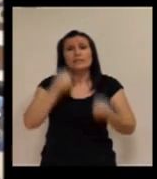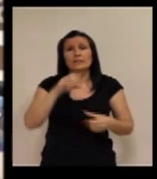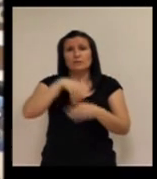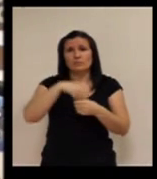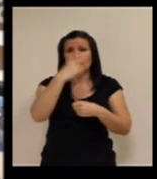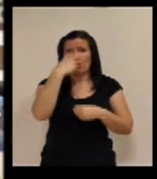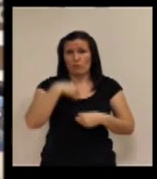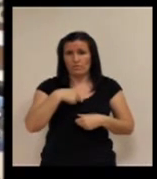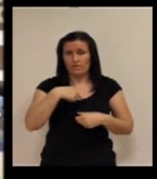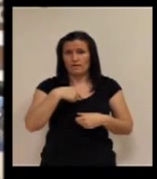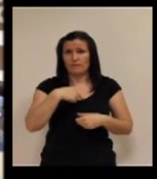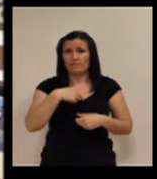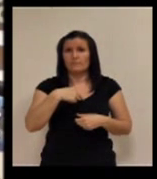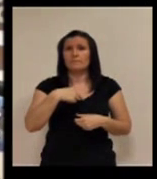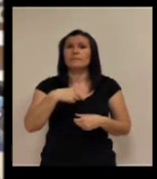ONCE.